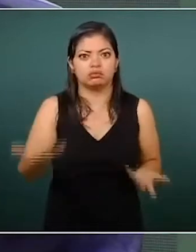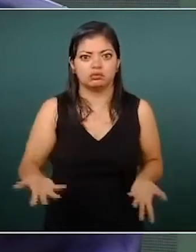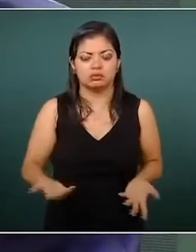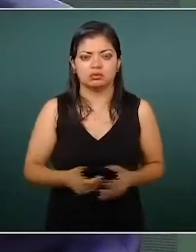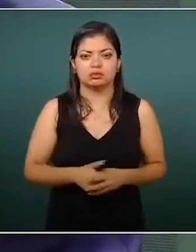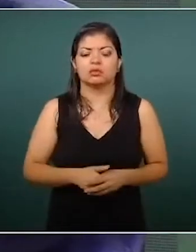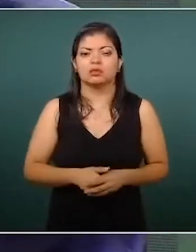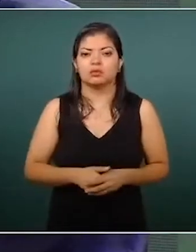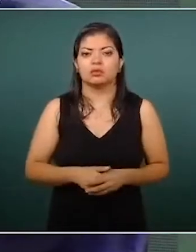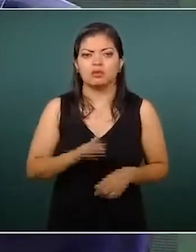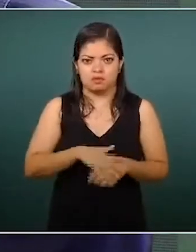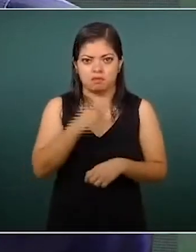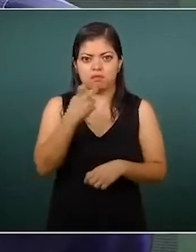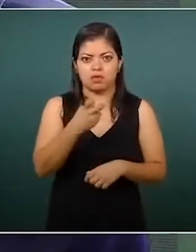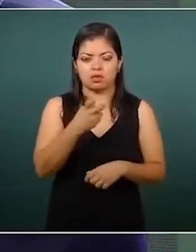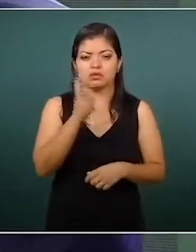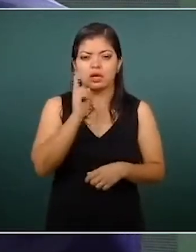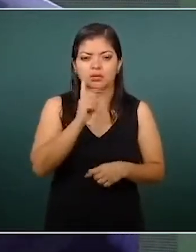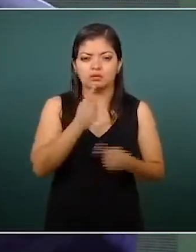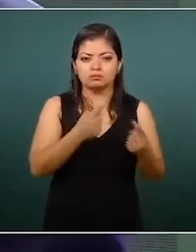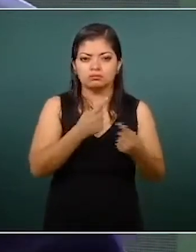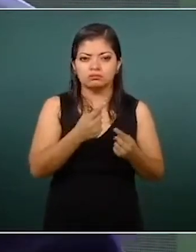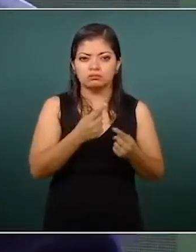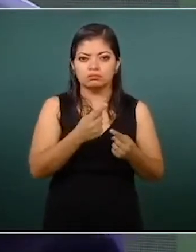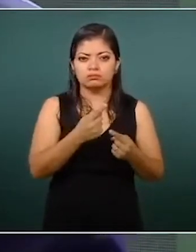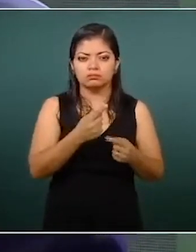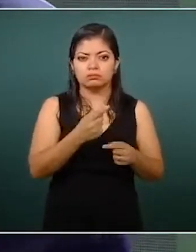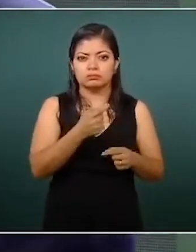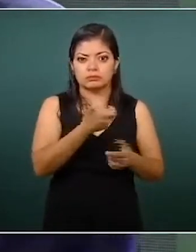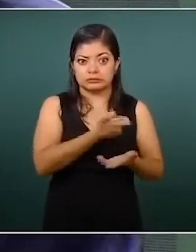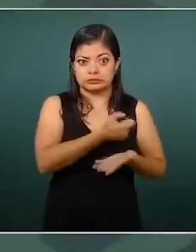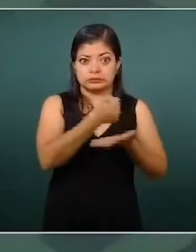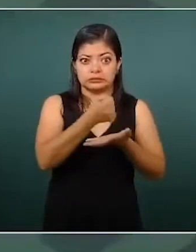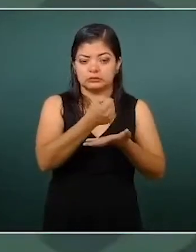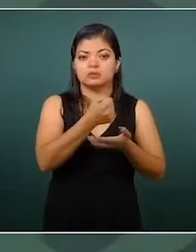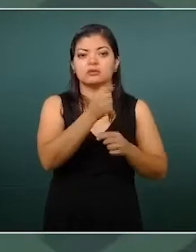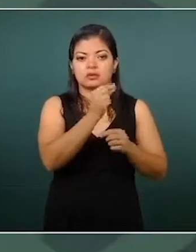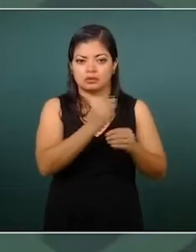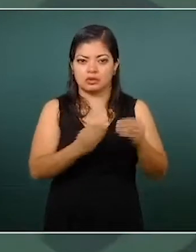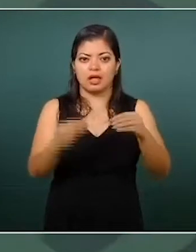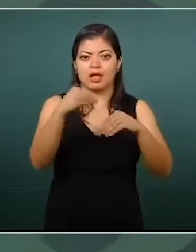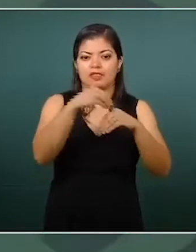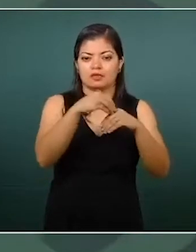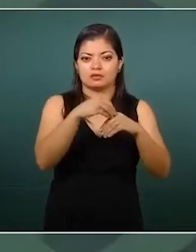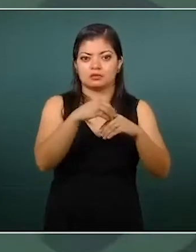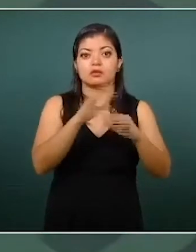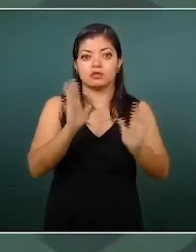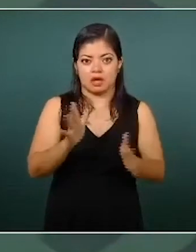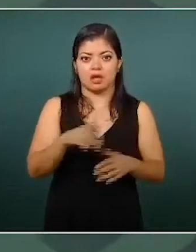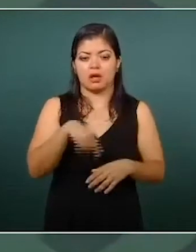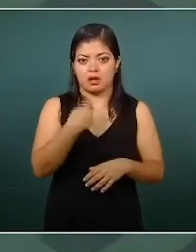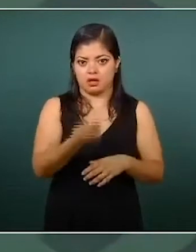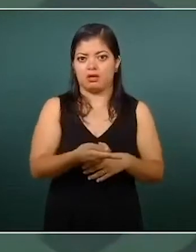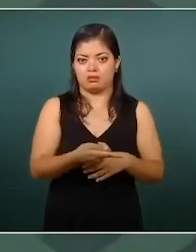se aprobó un presupuesto adicional para terminar el tren que ya vamos